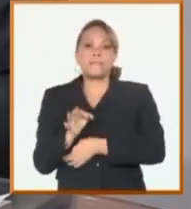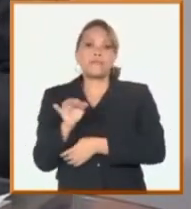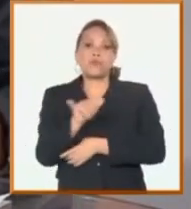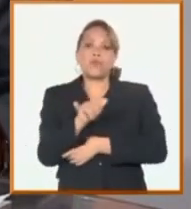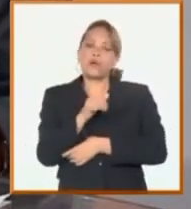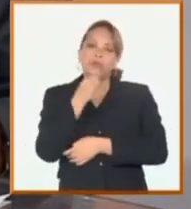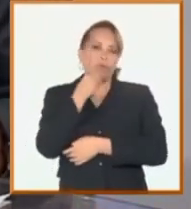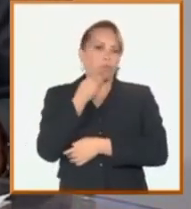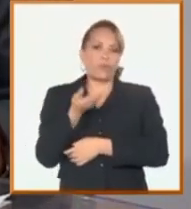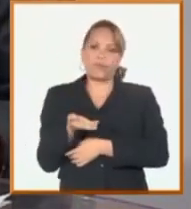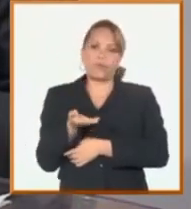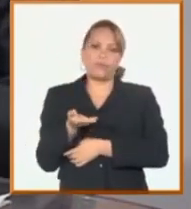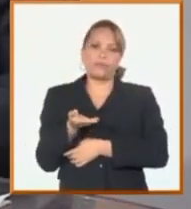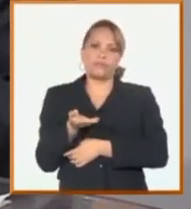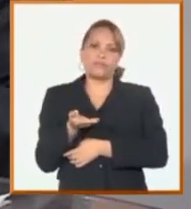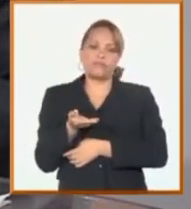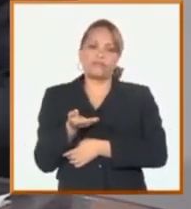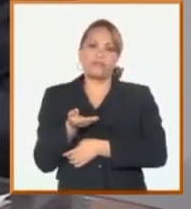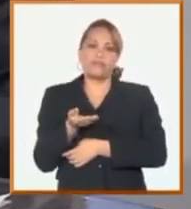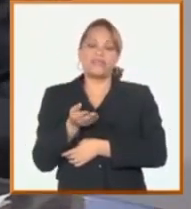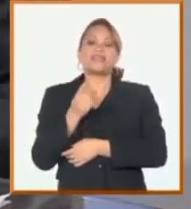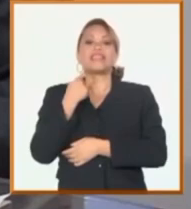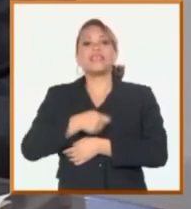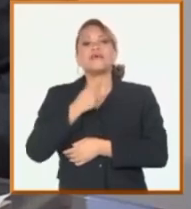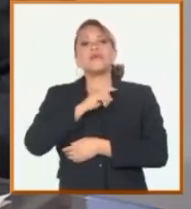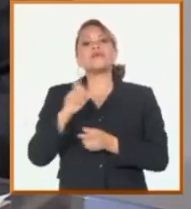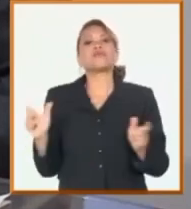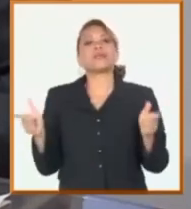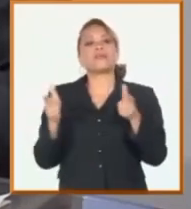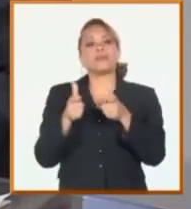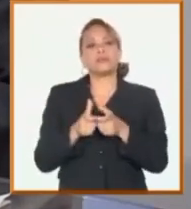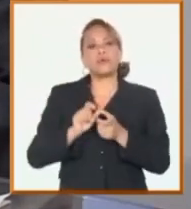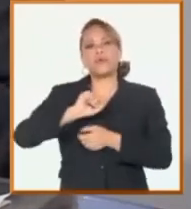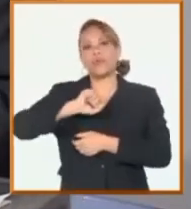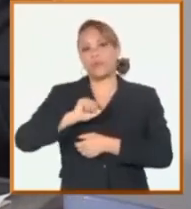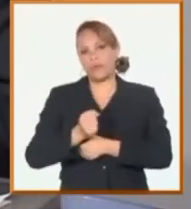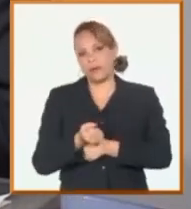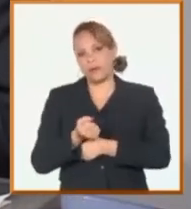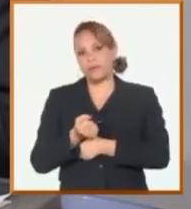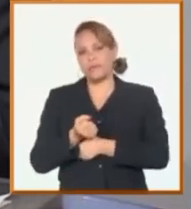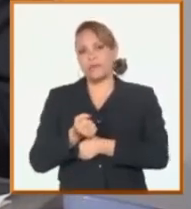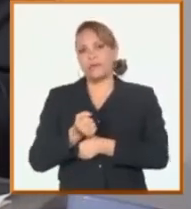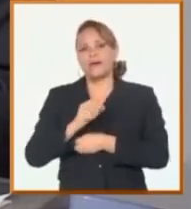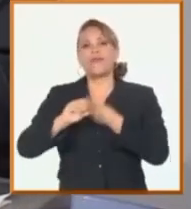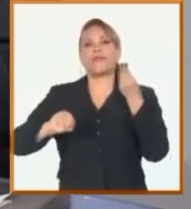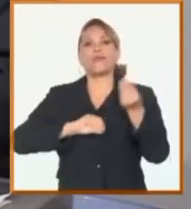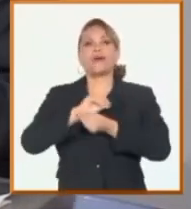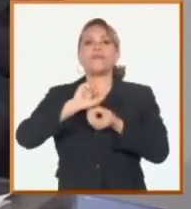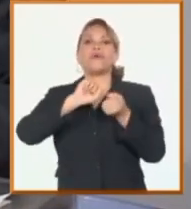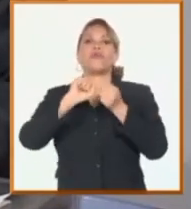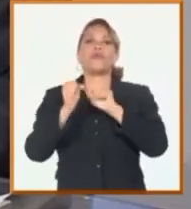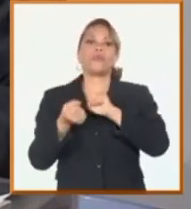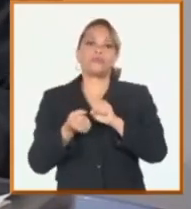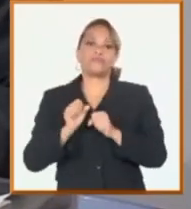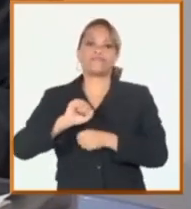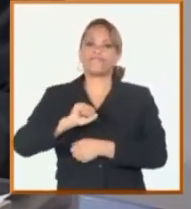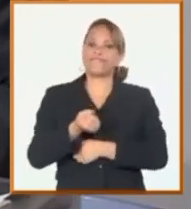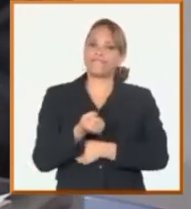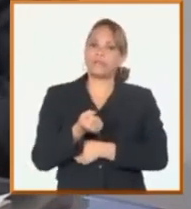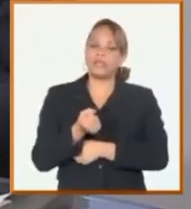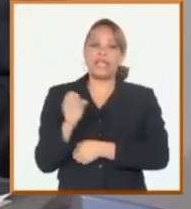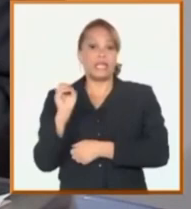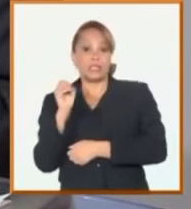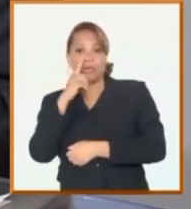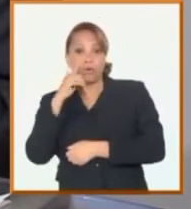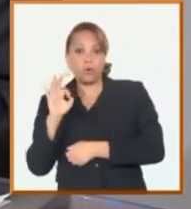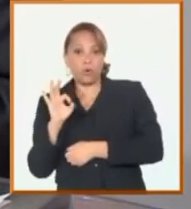manteniendo hasta hace unas semanas atrás. Tiene que haber una disminución obligatoriamente por una menor disponibilidad. Repito, nada no va a estar en cero,